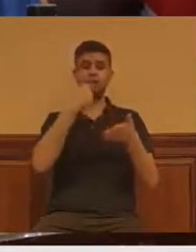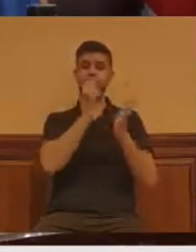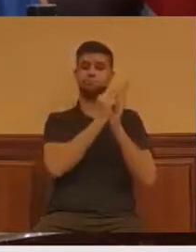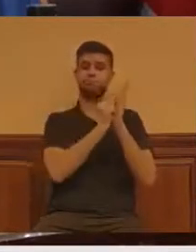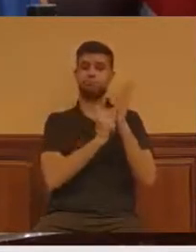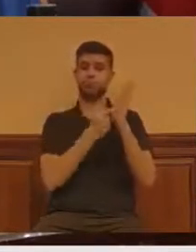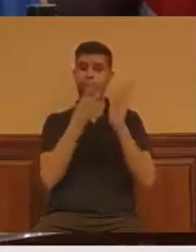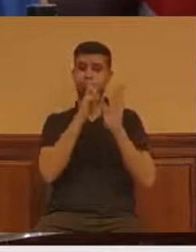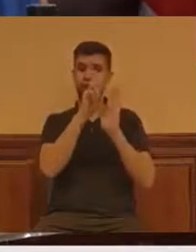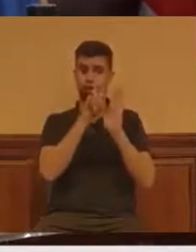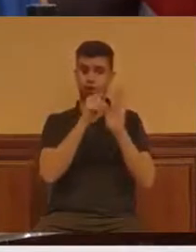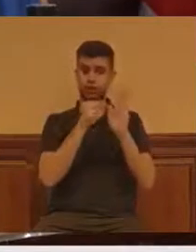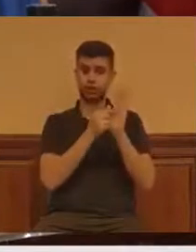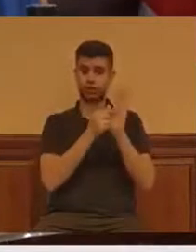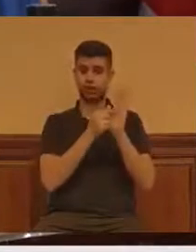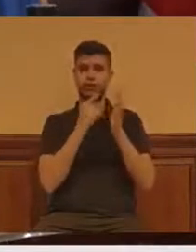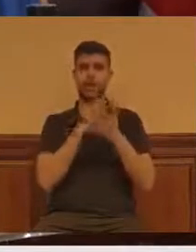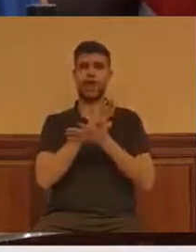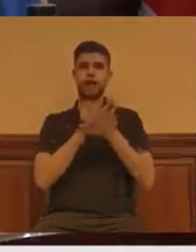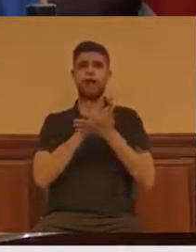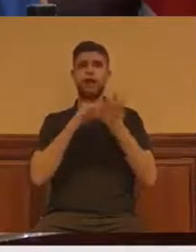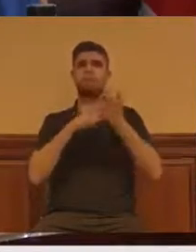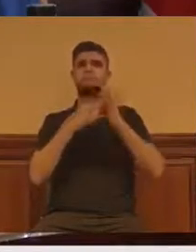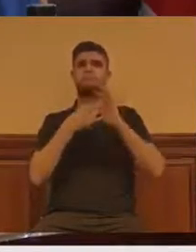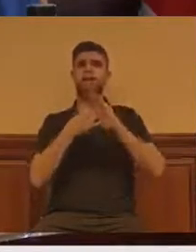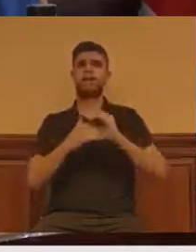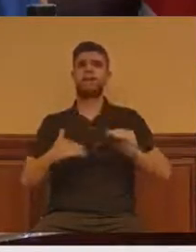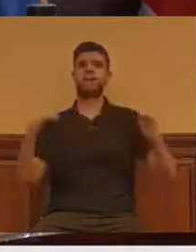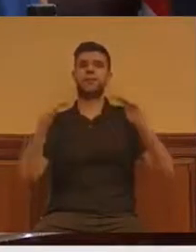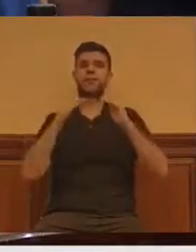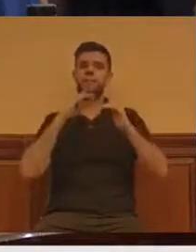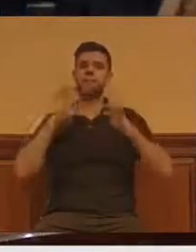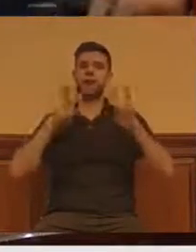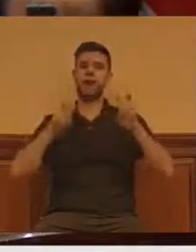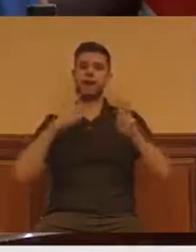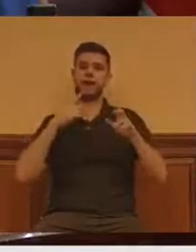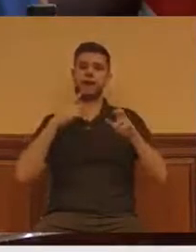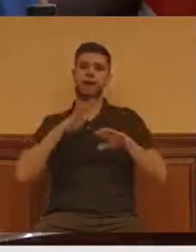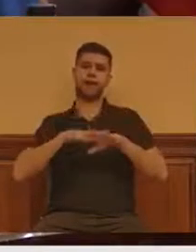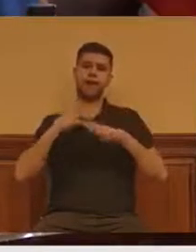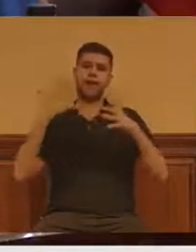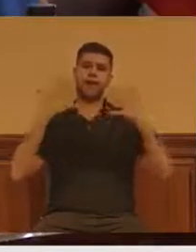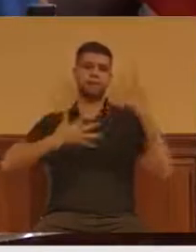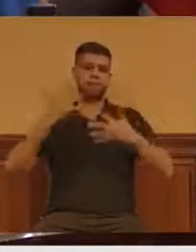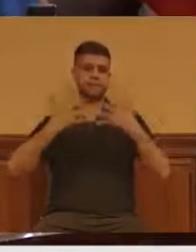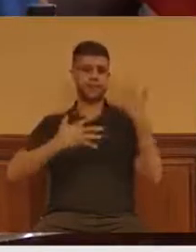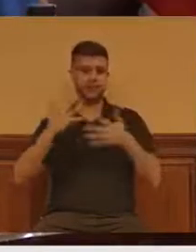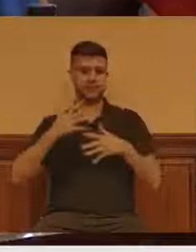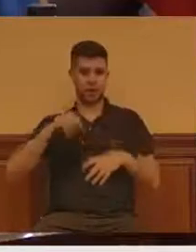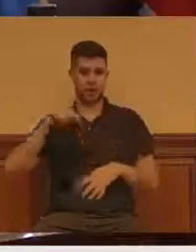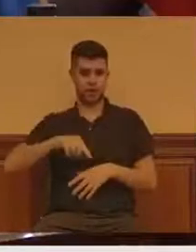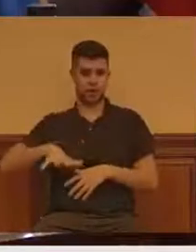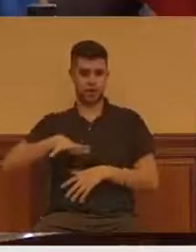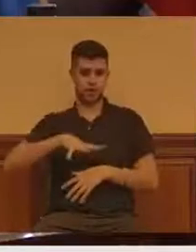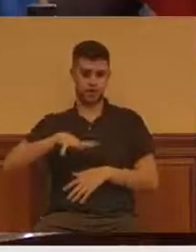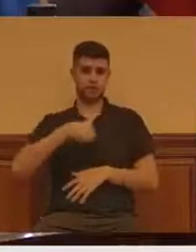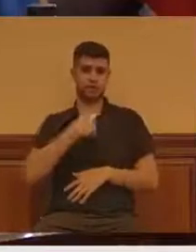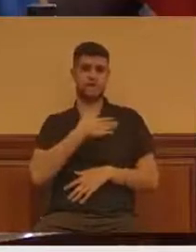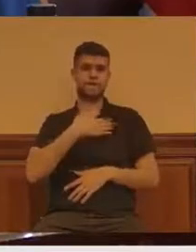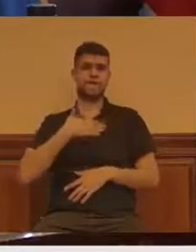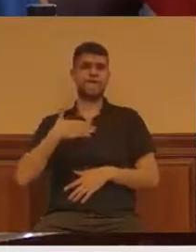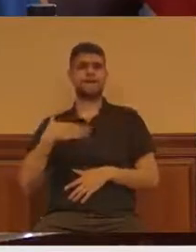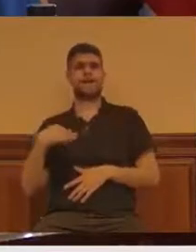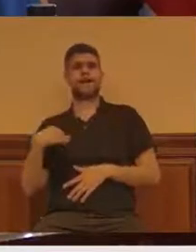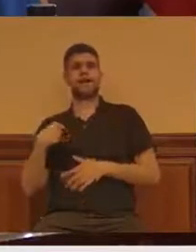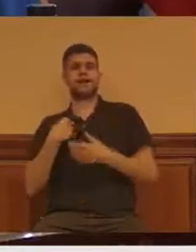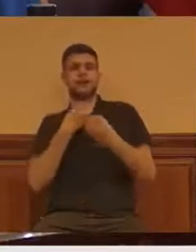hablábamos de un plan de igualdad para la administración local. Entonces, quería comentarle a la